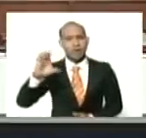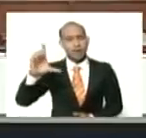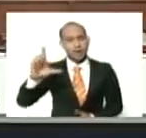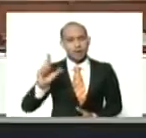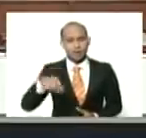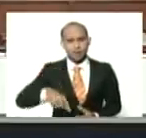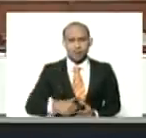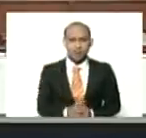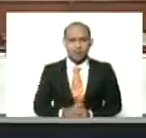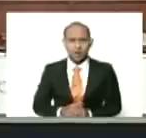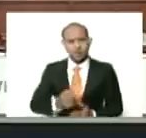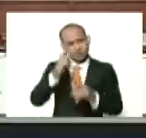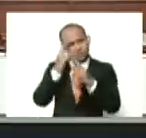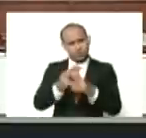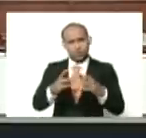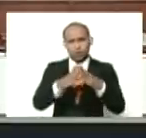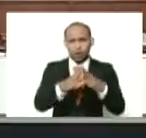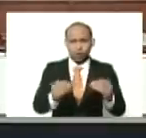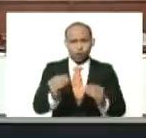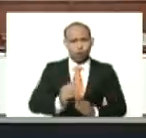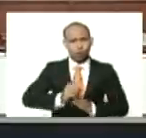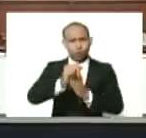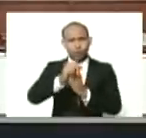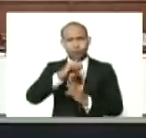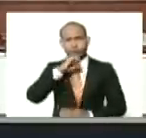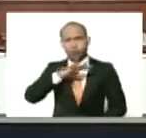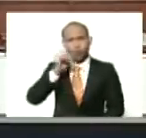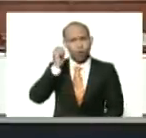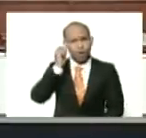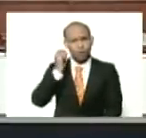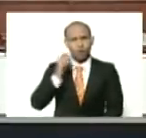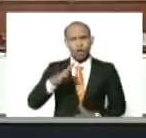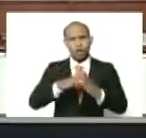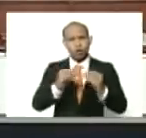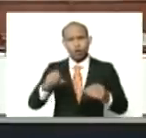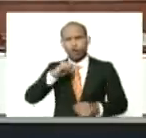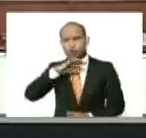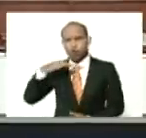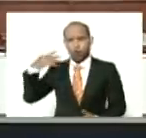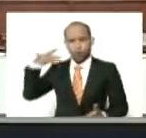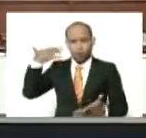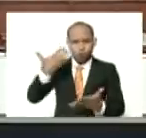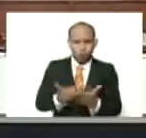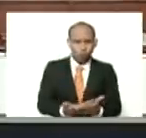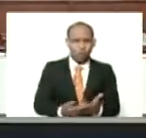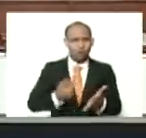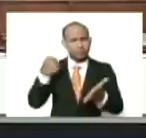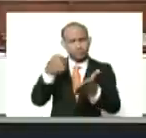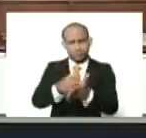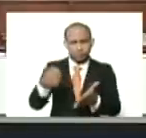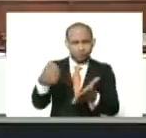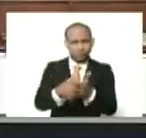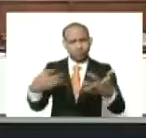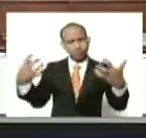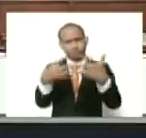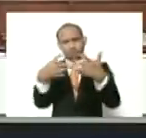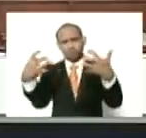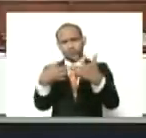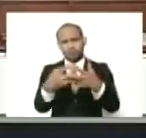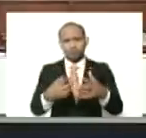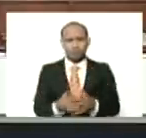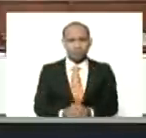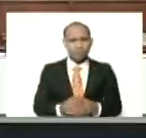y reconocer, a todas nuestras heroínas, de todas las épocas, de la batalla, de la lucha, Urimare,